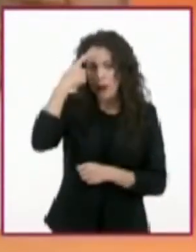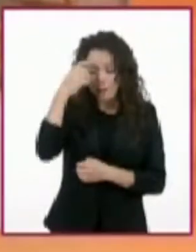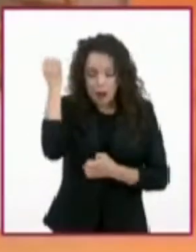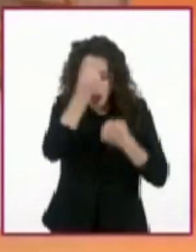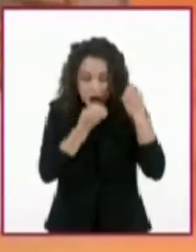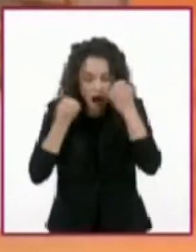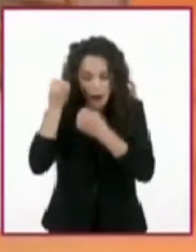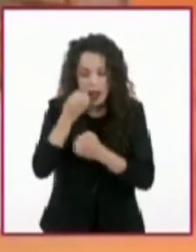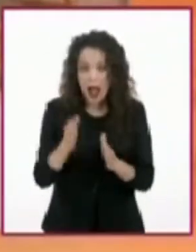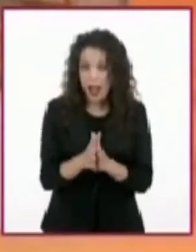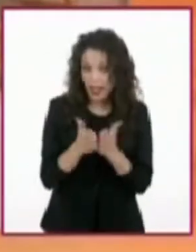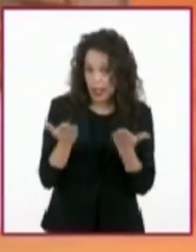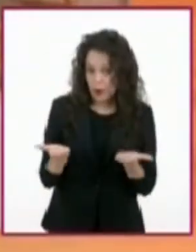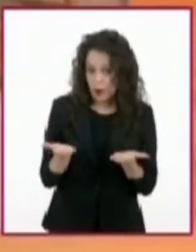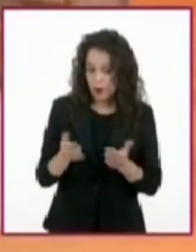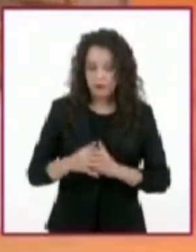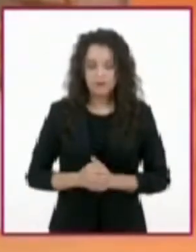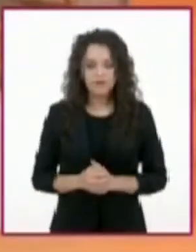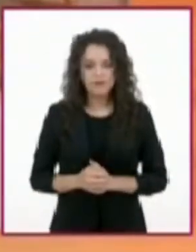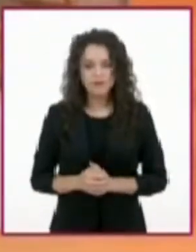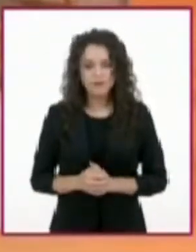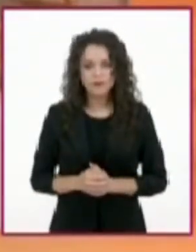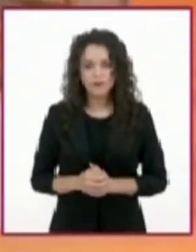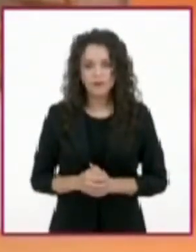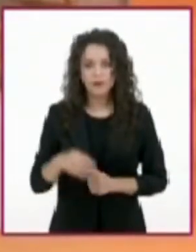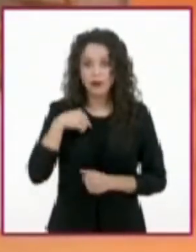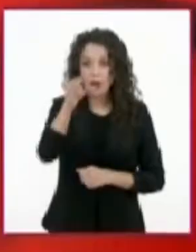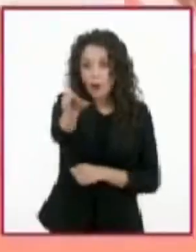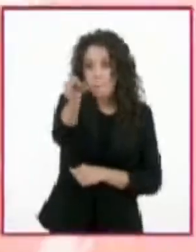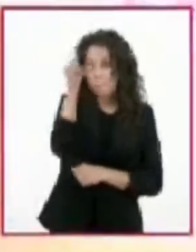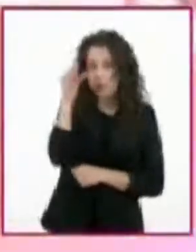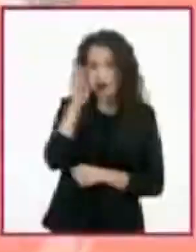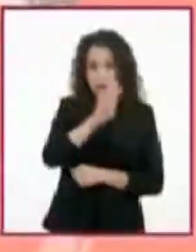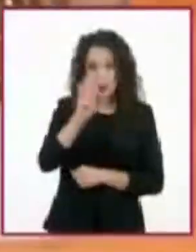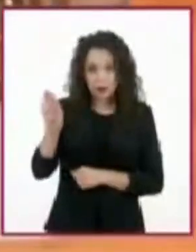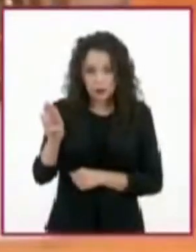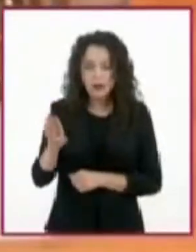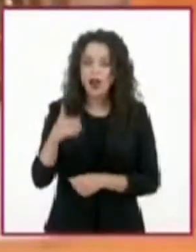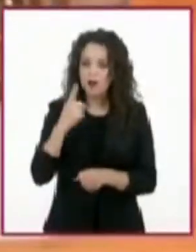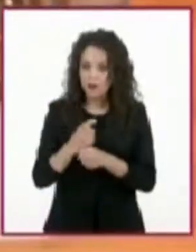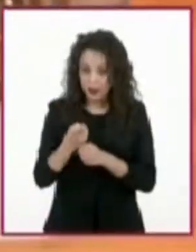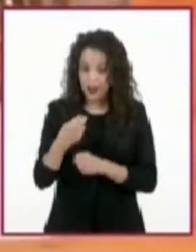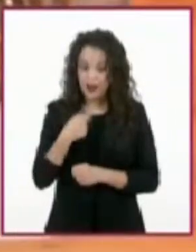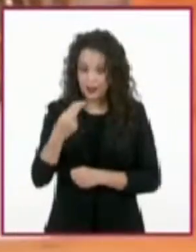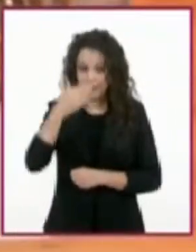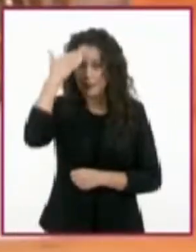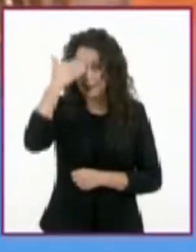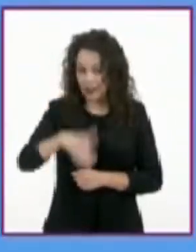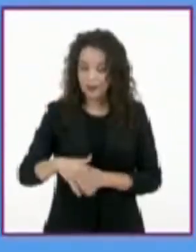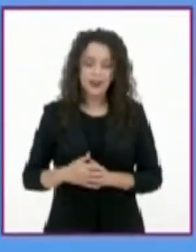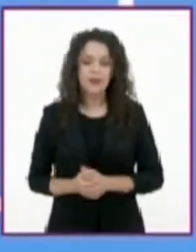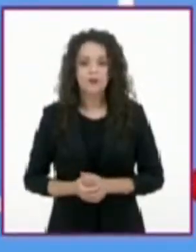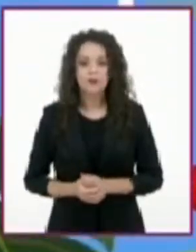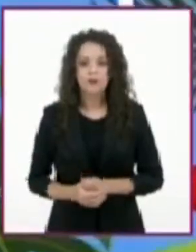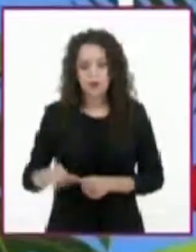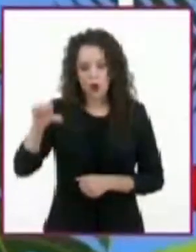libro antes de llevármelo del estante de la biblioteca? Hoy cocinaremos